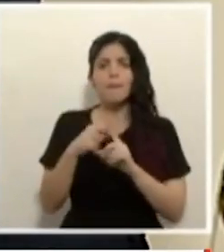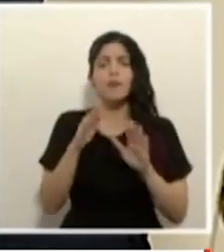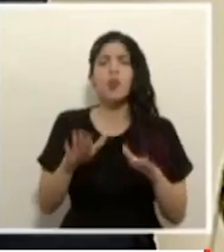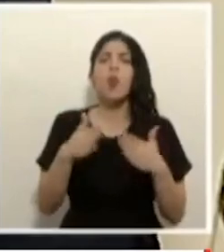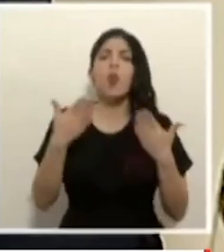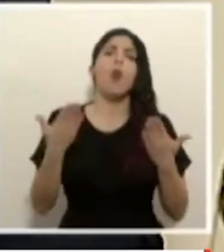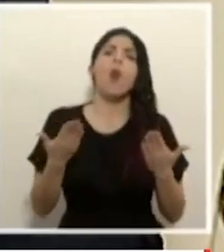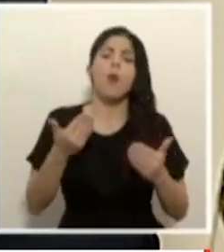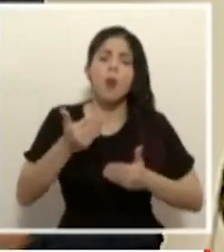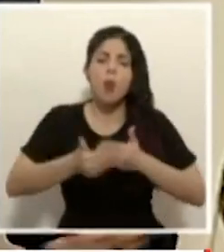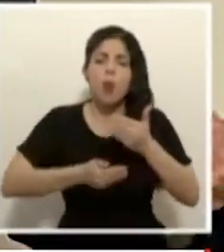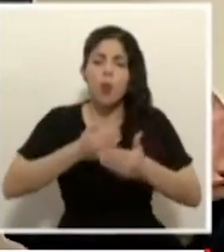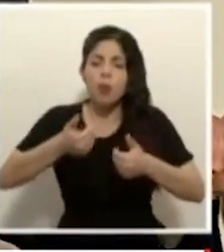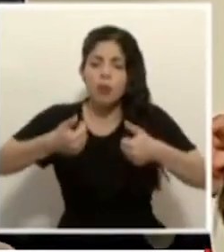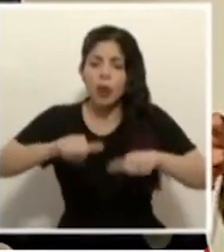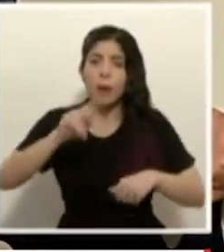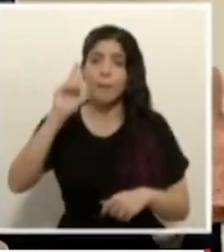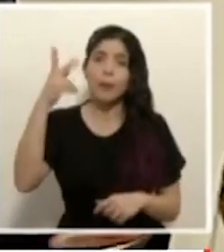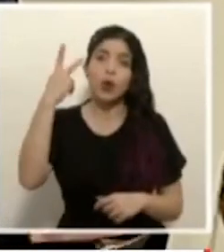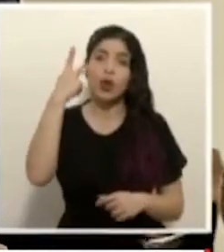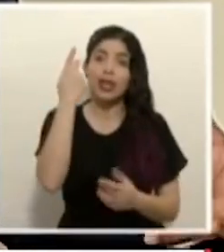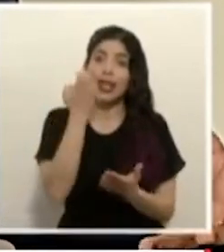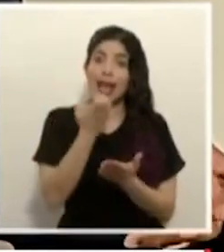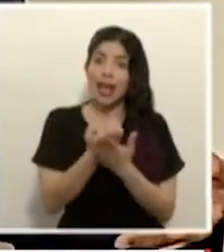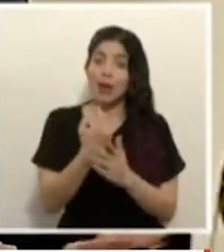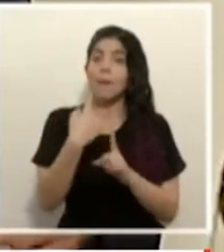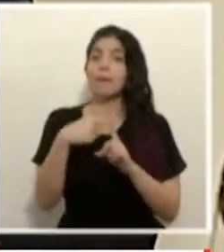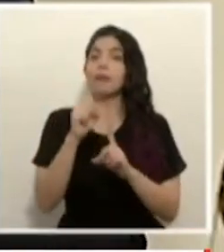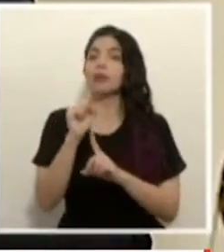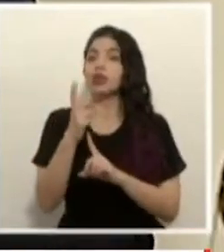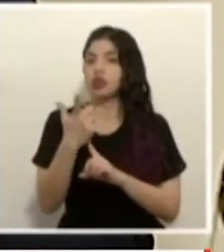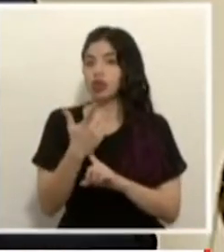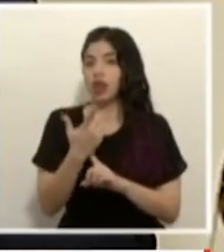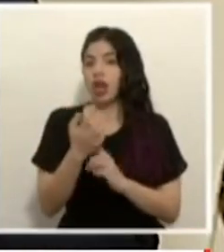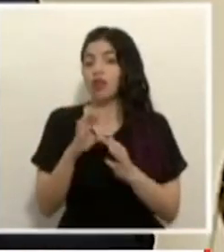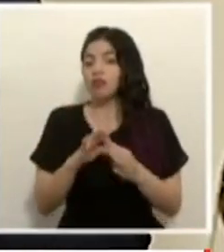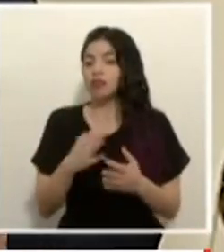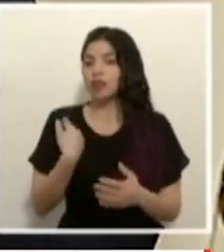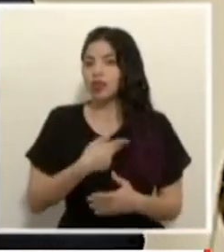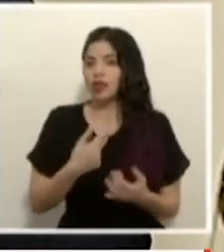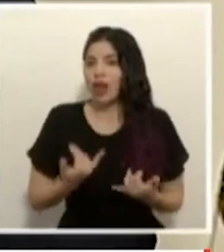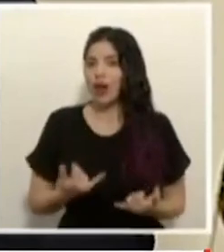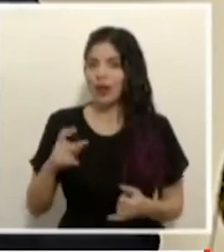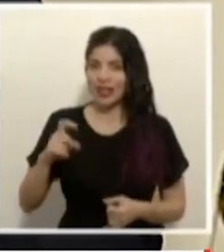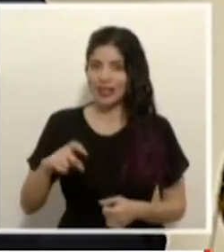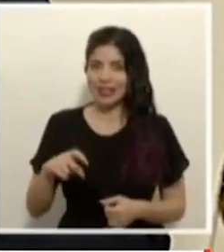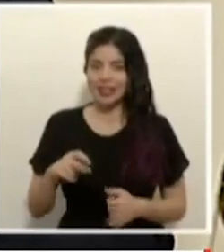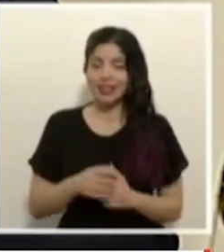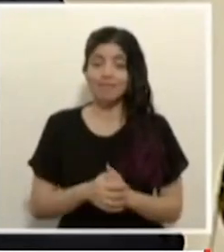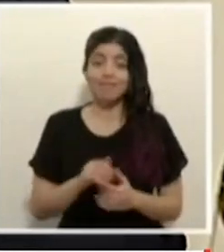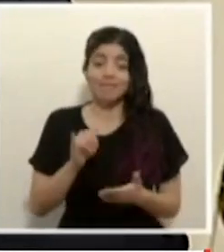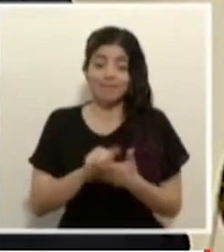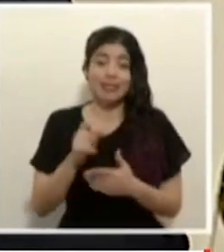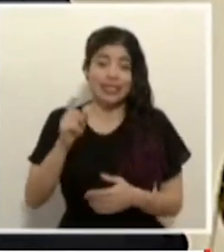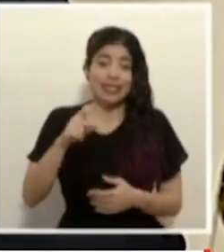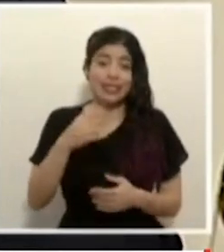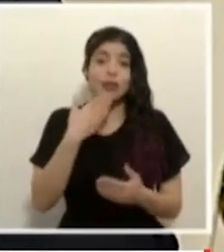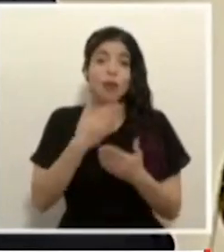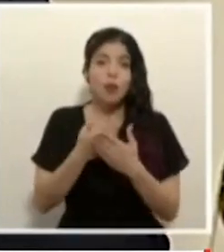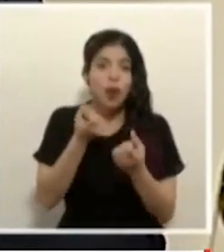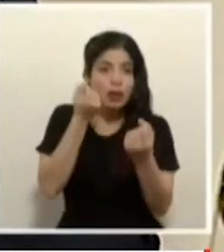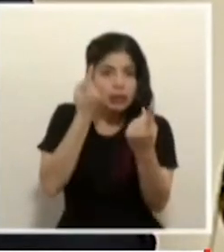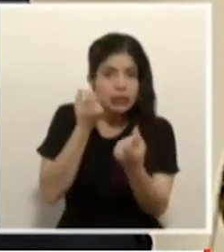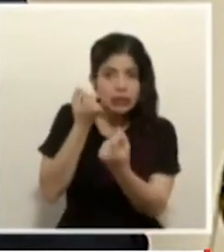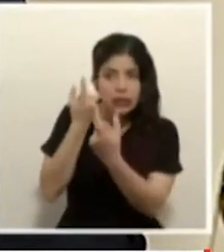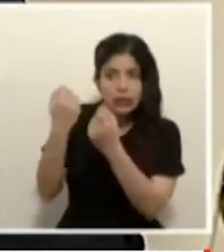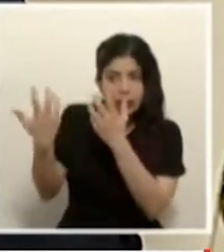a un acuerdo político económico y social de lo que necesitamos necesitamos también en eso llegar a buenos puntos de entendimiento pero